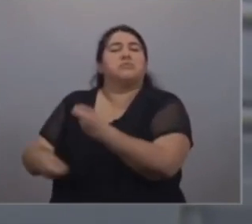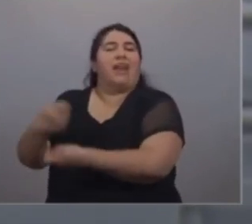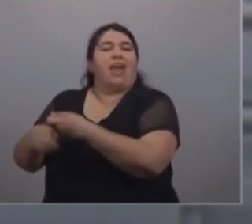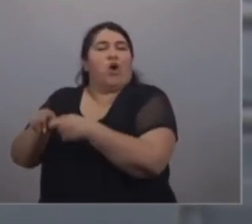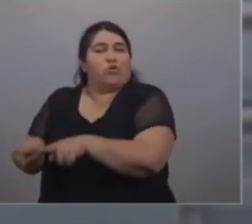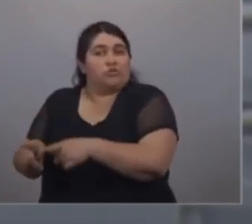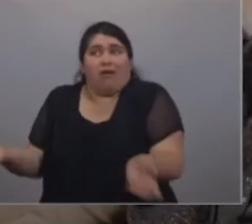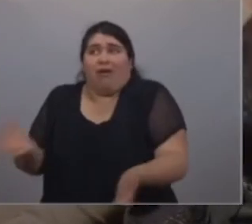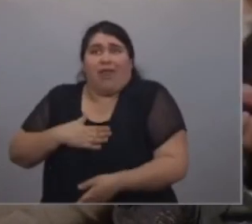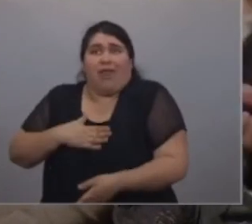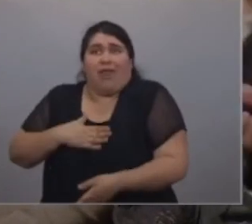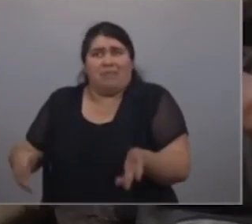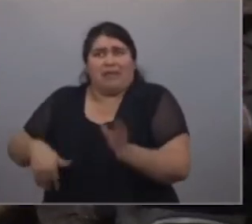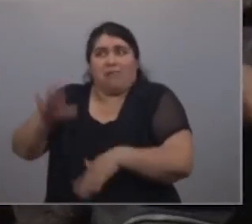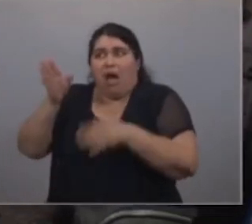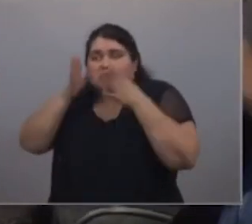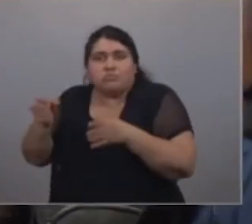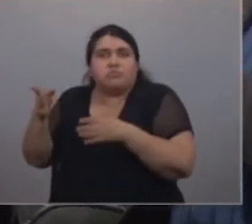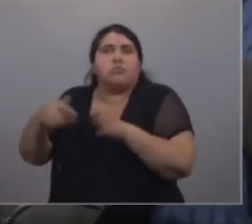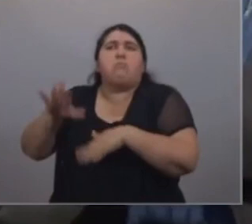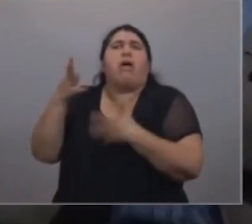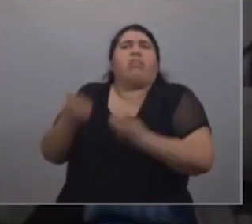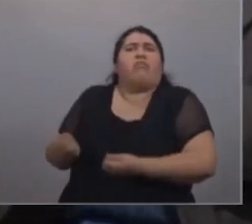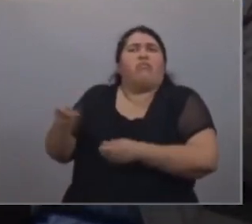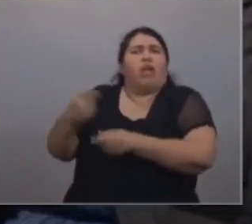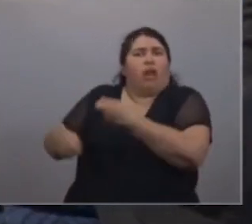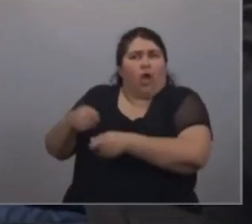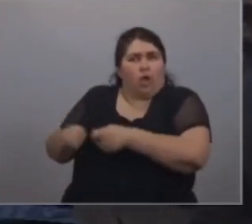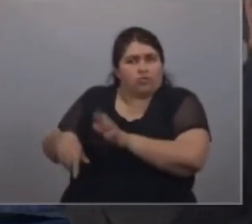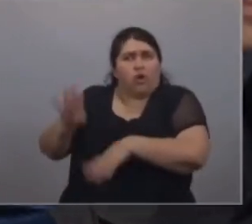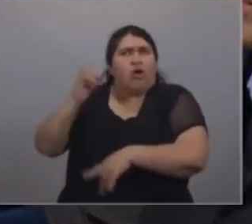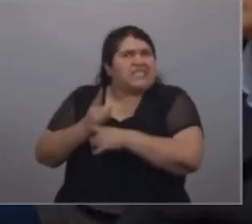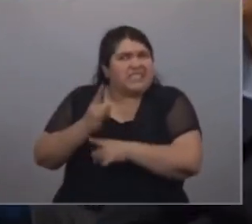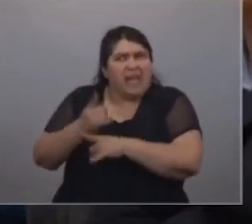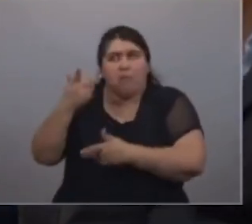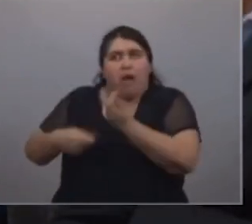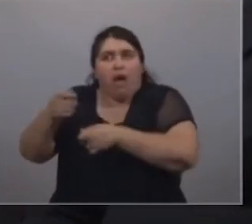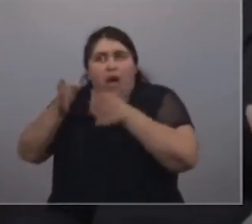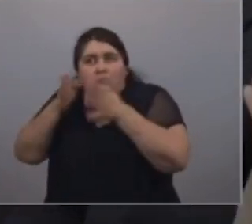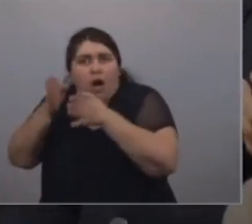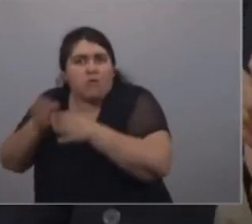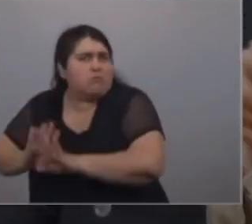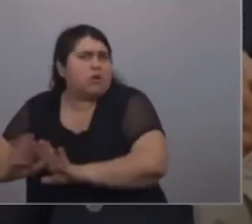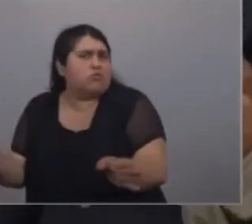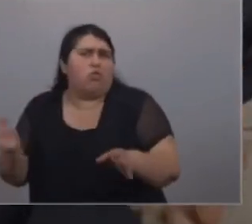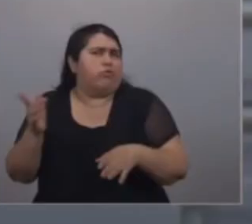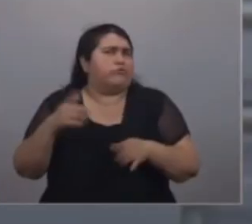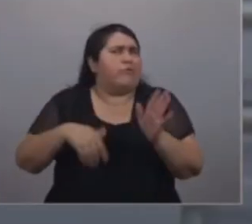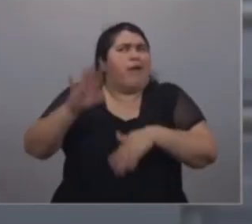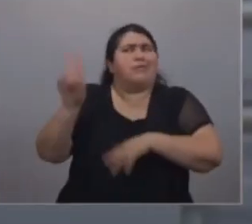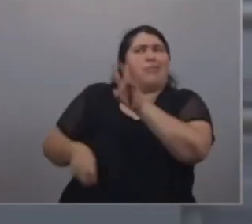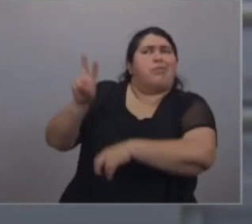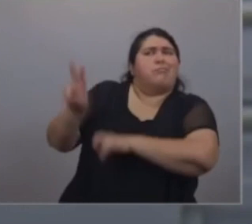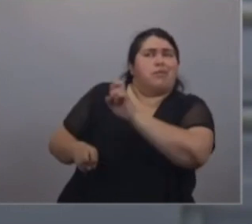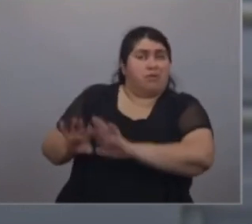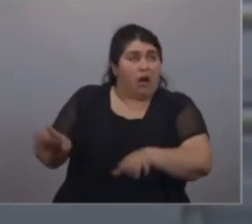lamentablemente, les quiero decir, a los que defienden al mercado, no todo es negocio en la vida, no todo es business, no todo es business, que